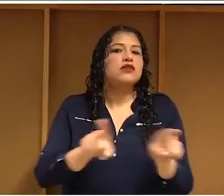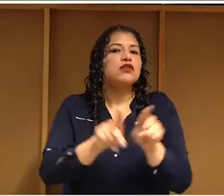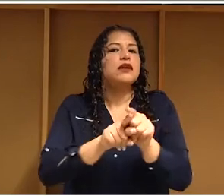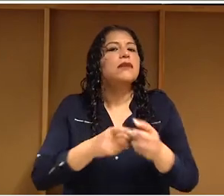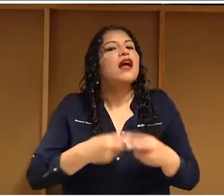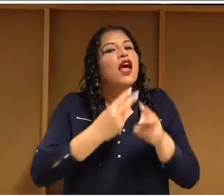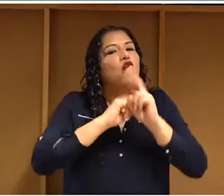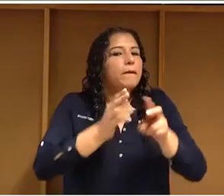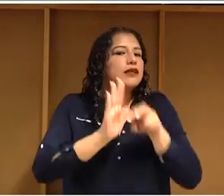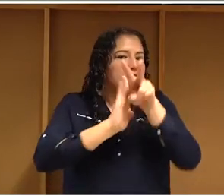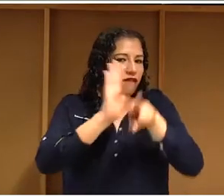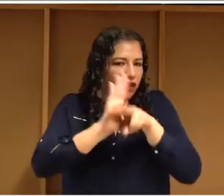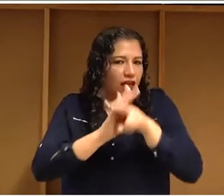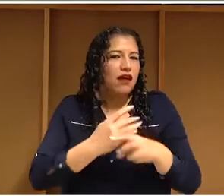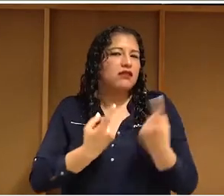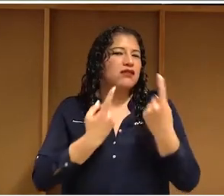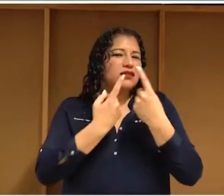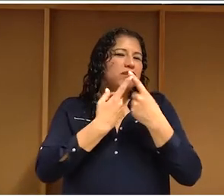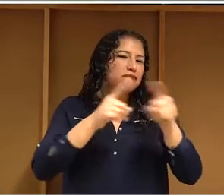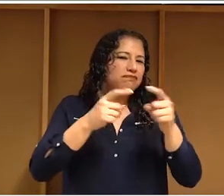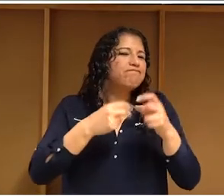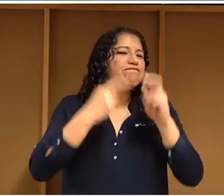probablemente material digital.